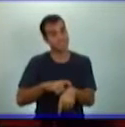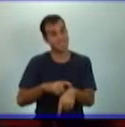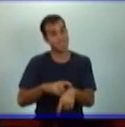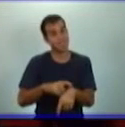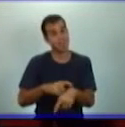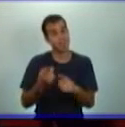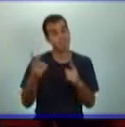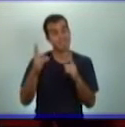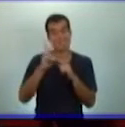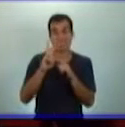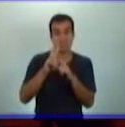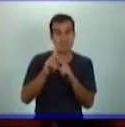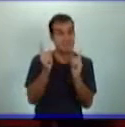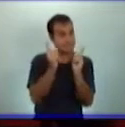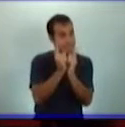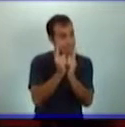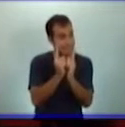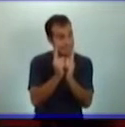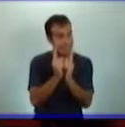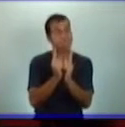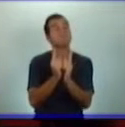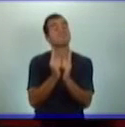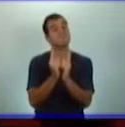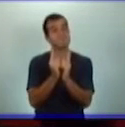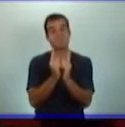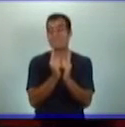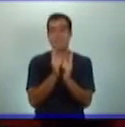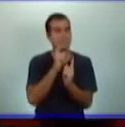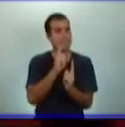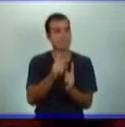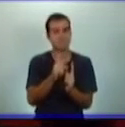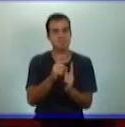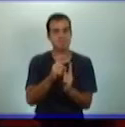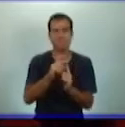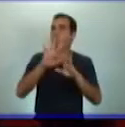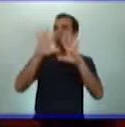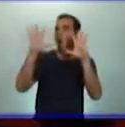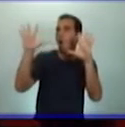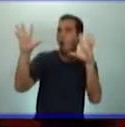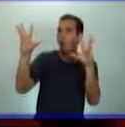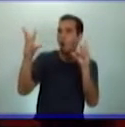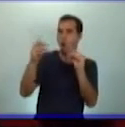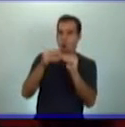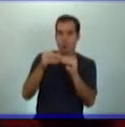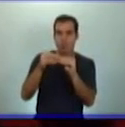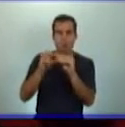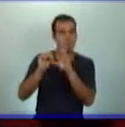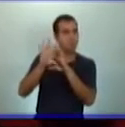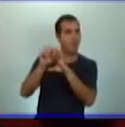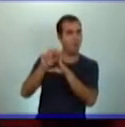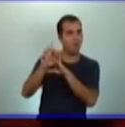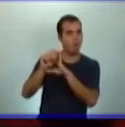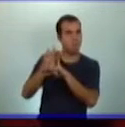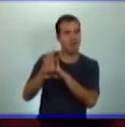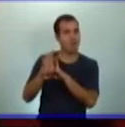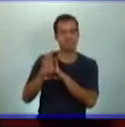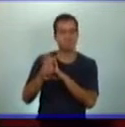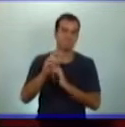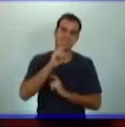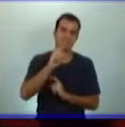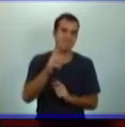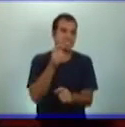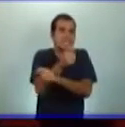finito y no podemos abordar todos los materiales que ustedes vieron con sus maestros.